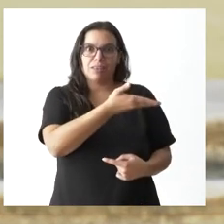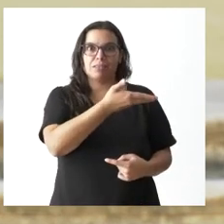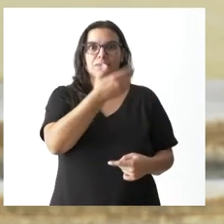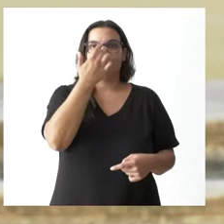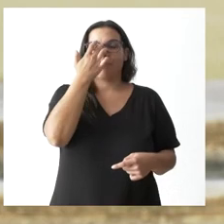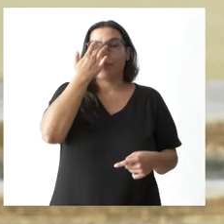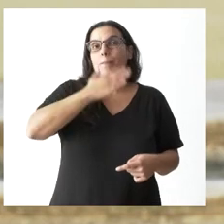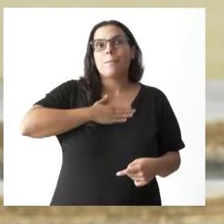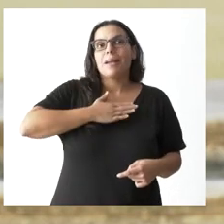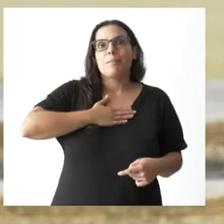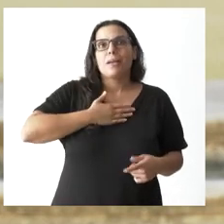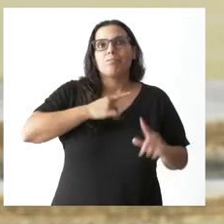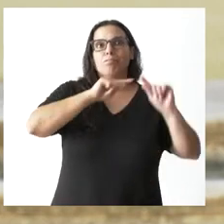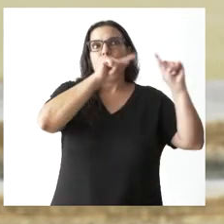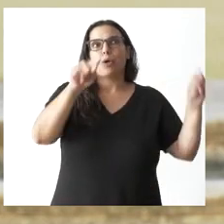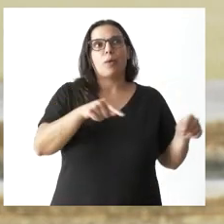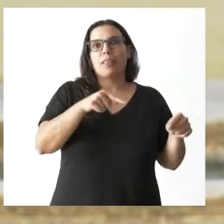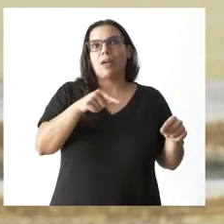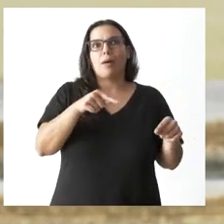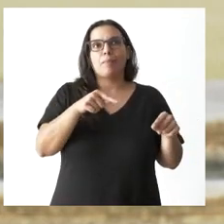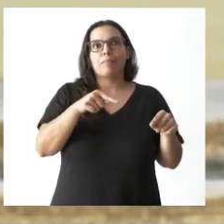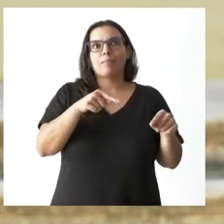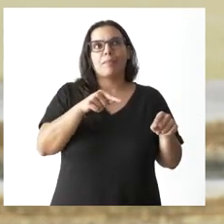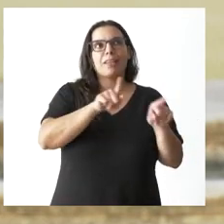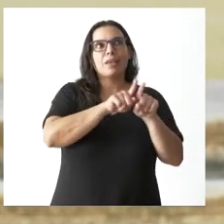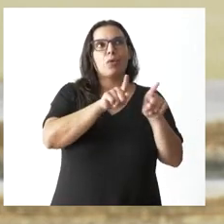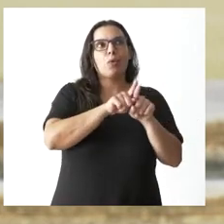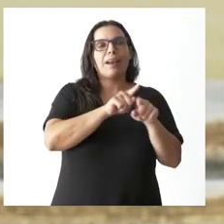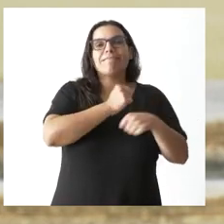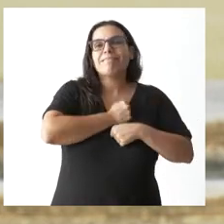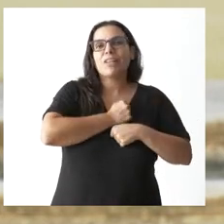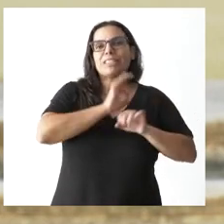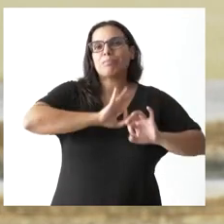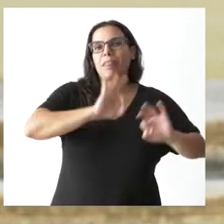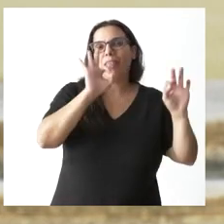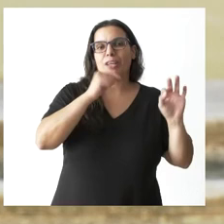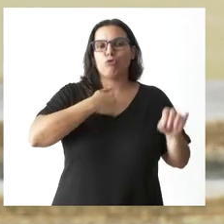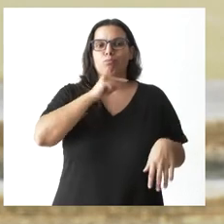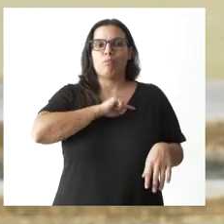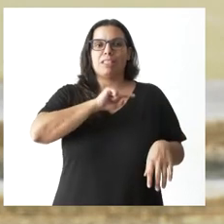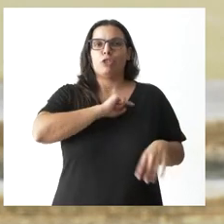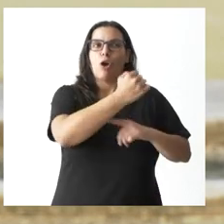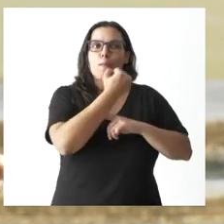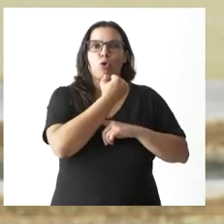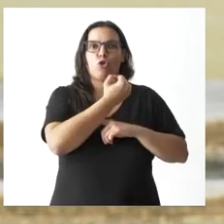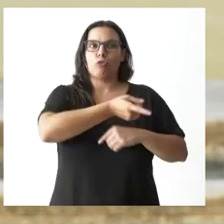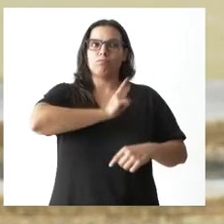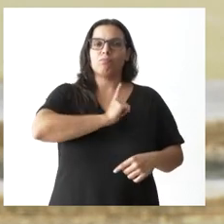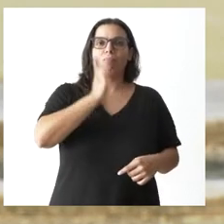mí es una provincia como digo especialmente querida donde me siento arropado y querido